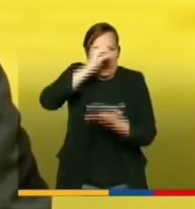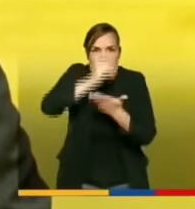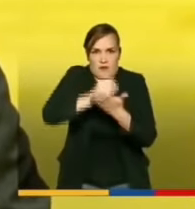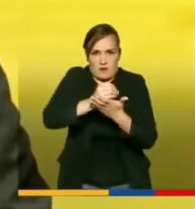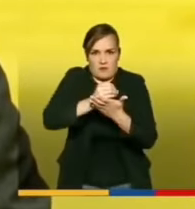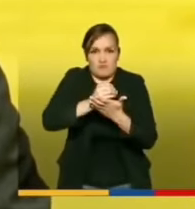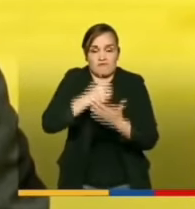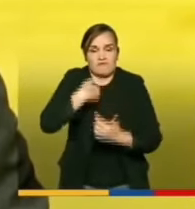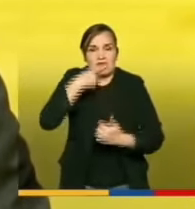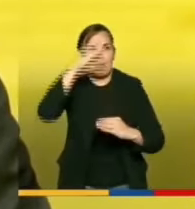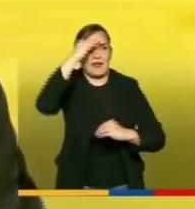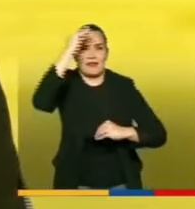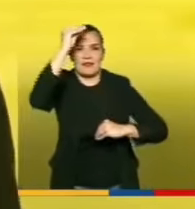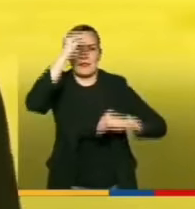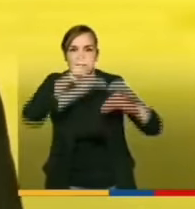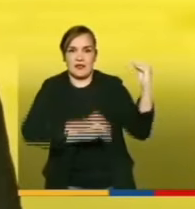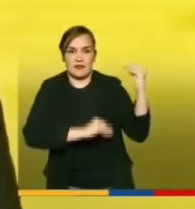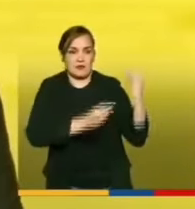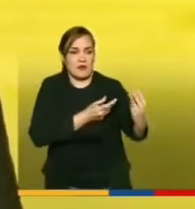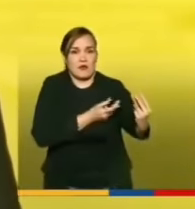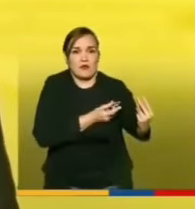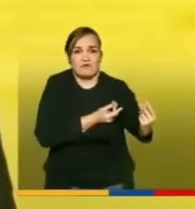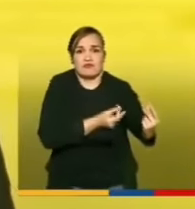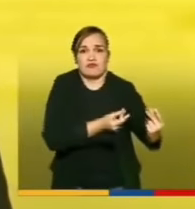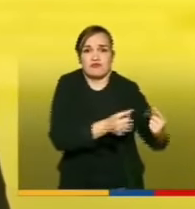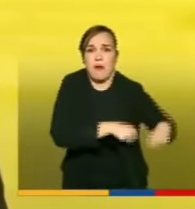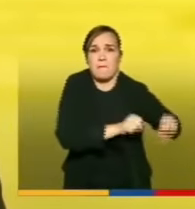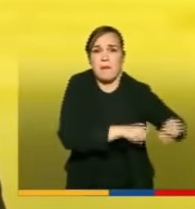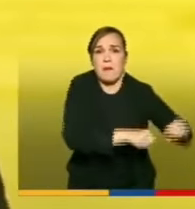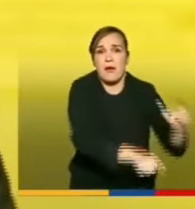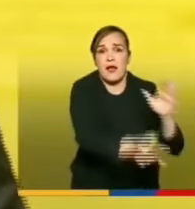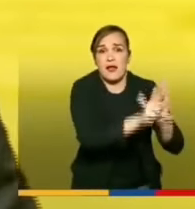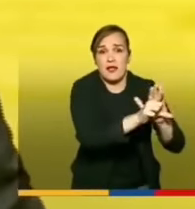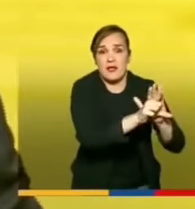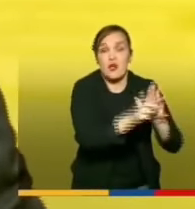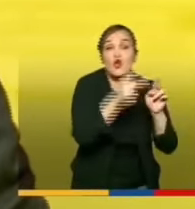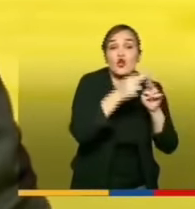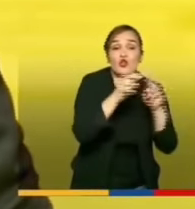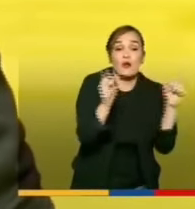mecanismos de tránsito legislativo abreviado como es el Fast Track